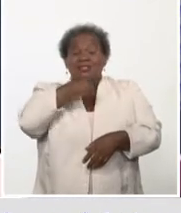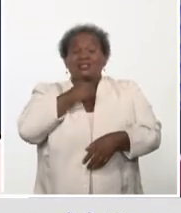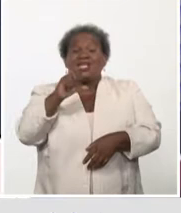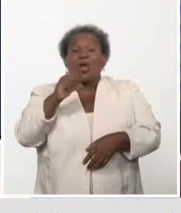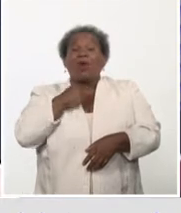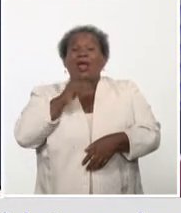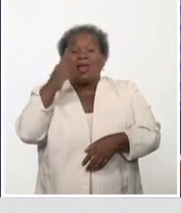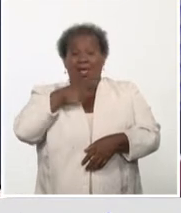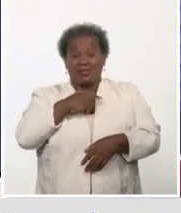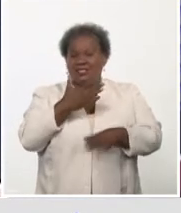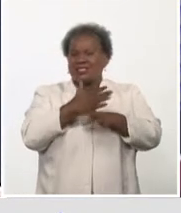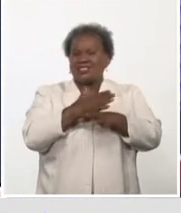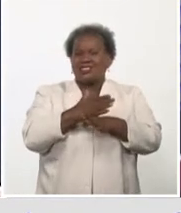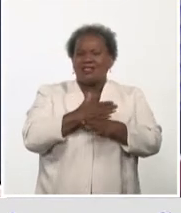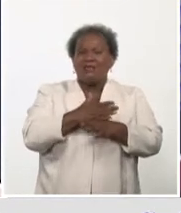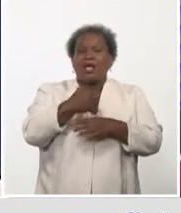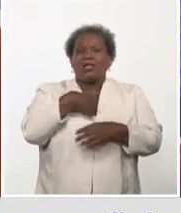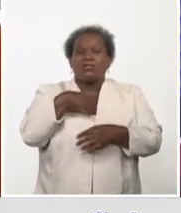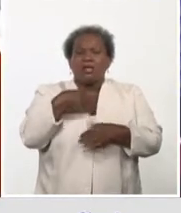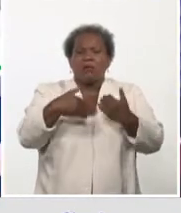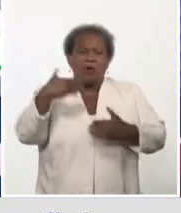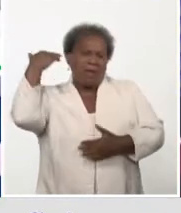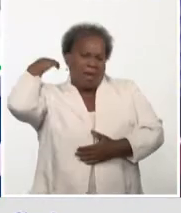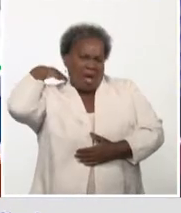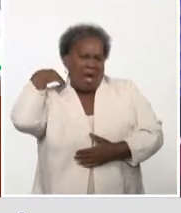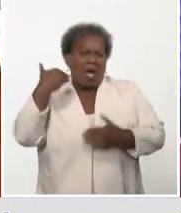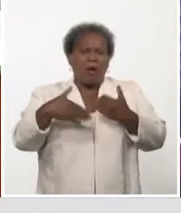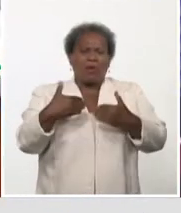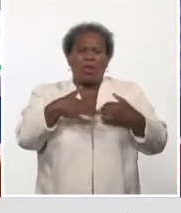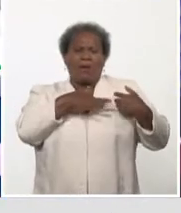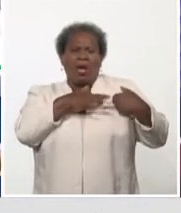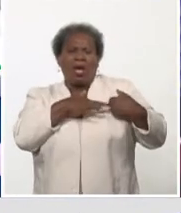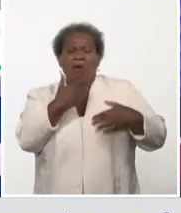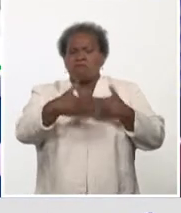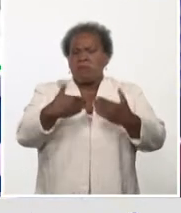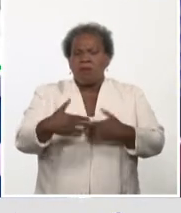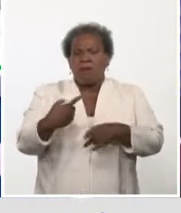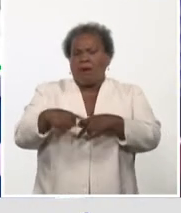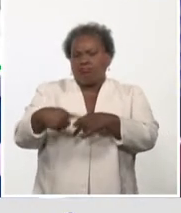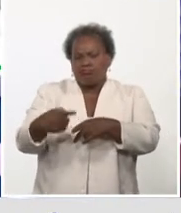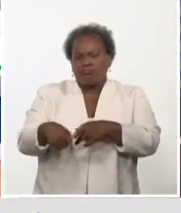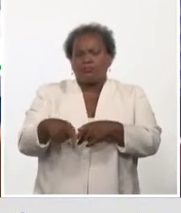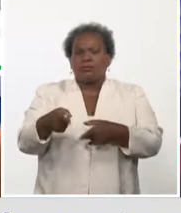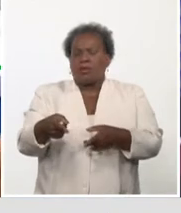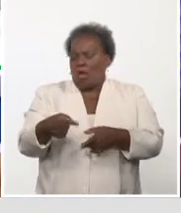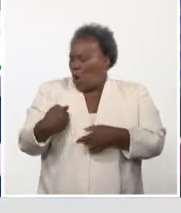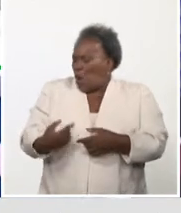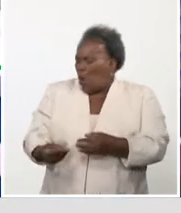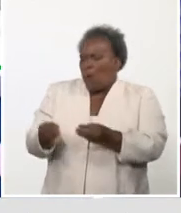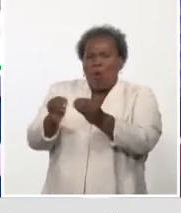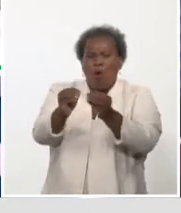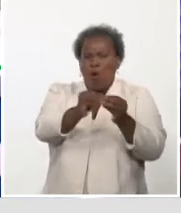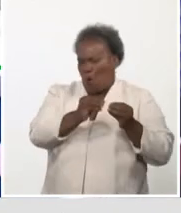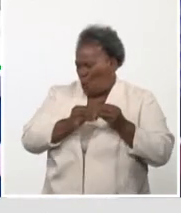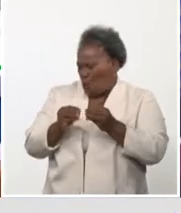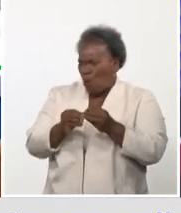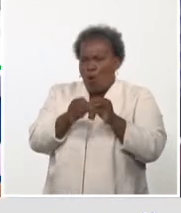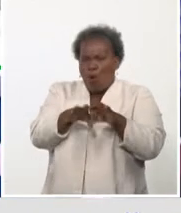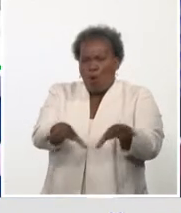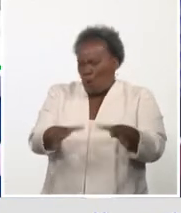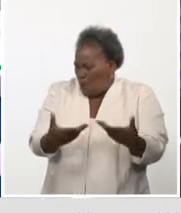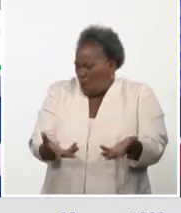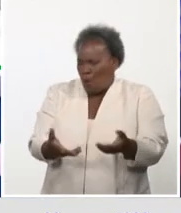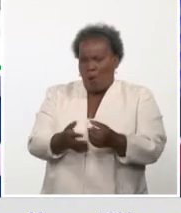tratamiento en las áreas de salud. Doctora, ¿cuáles han sido las principales fuentes de contagio? ¿Cómo se contagia una embarazada,